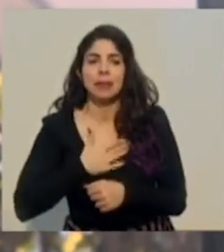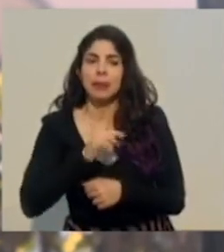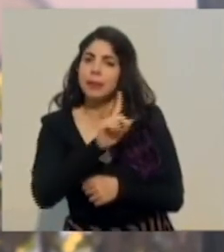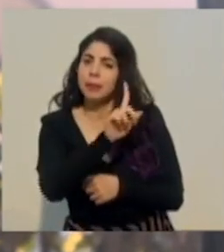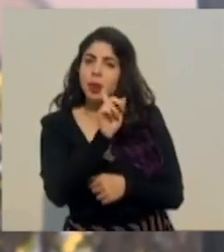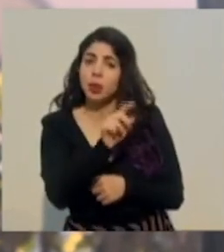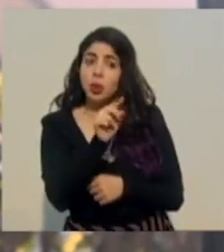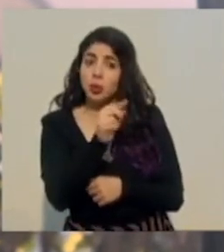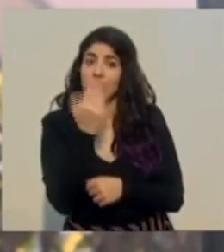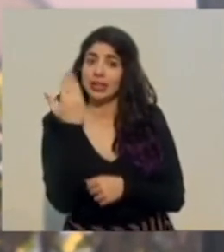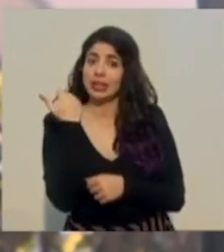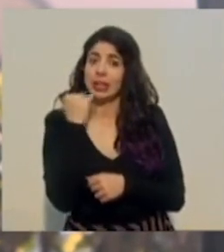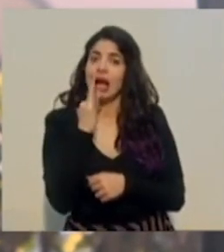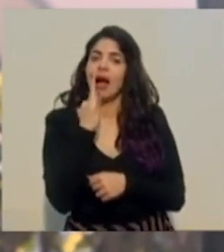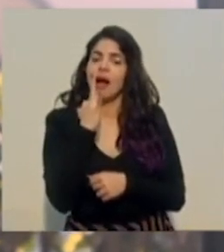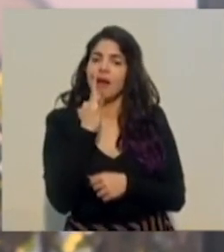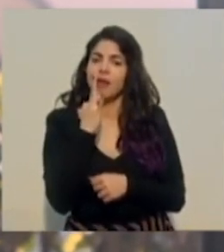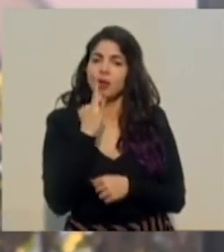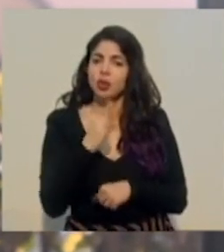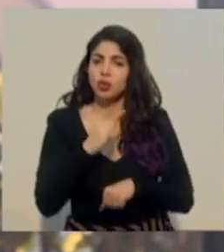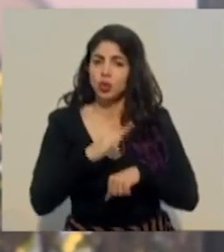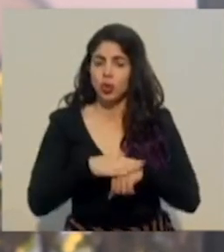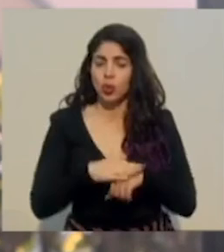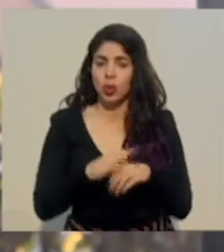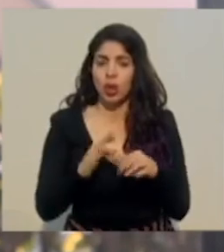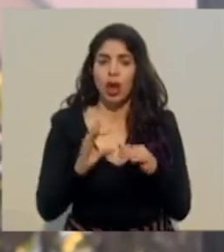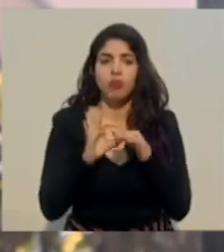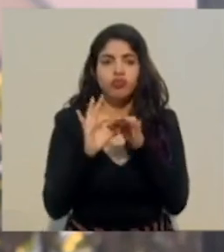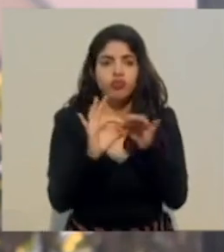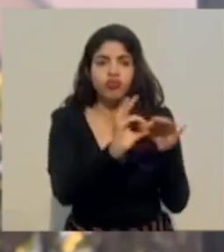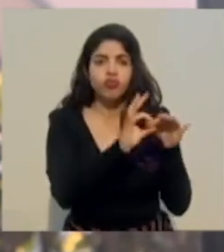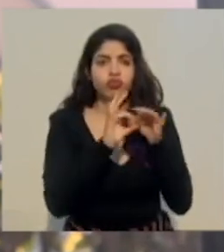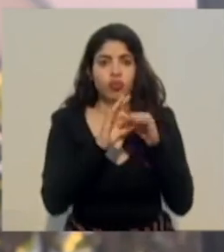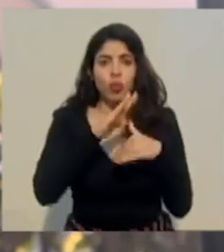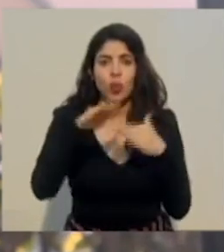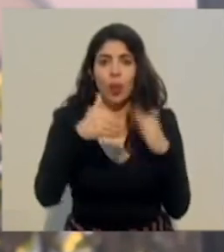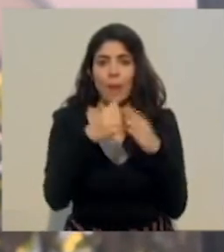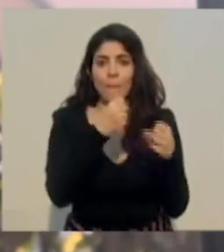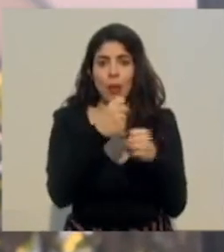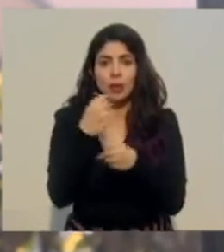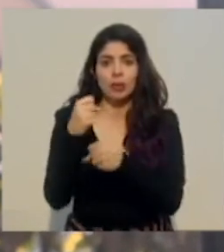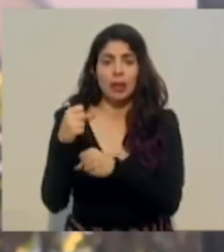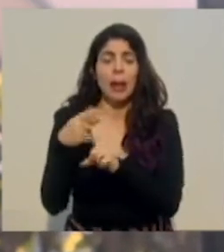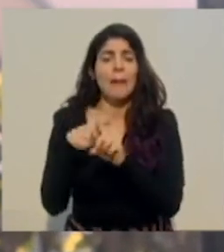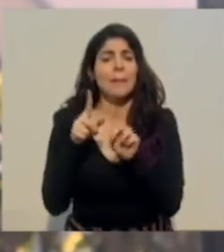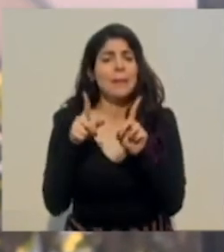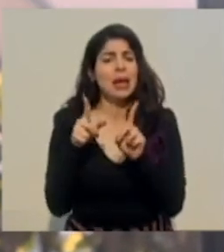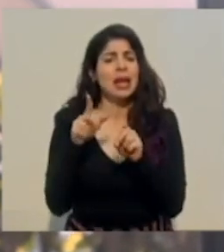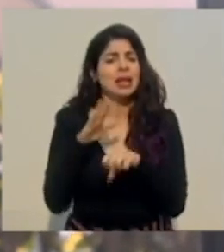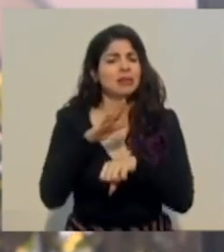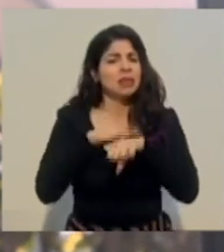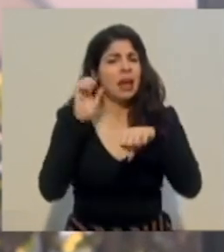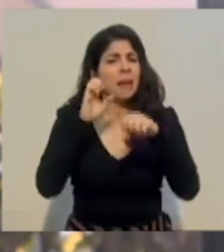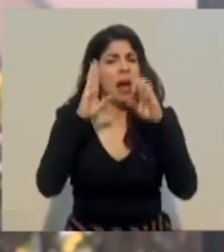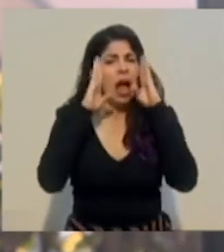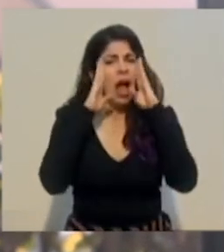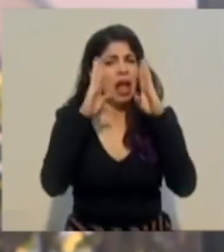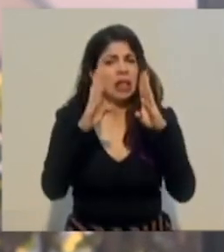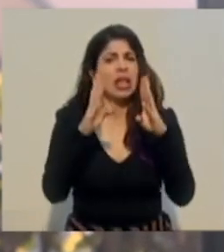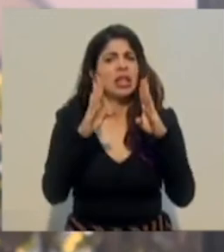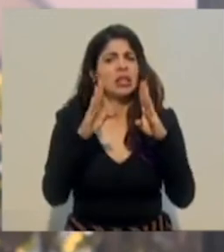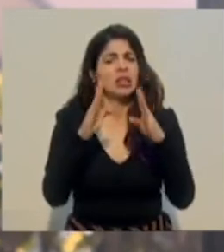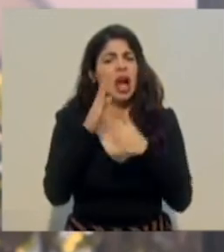la coordinación con todo el régimen municipal, sin embargo, ha llamado la atención la resistencia de algunos alcaldes